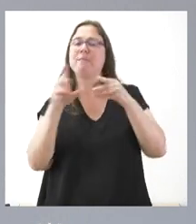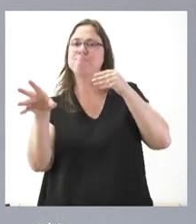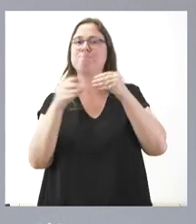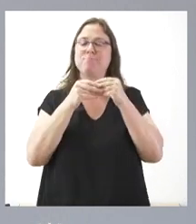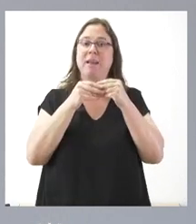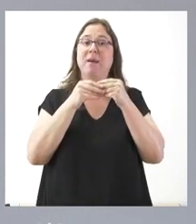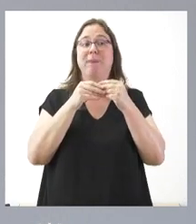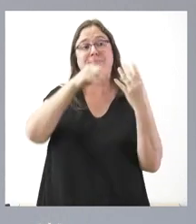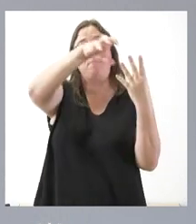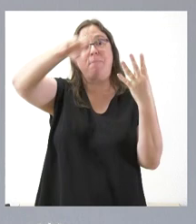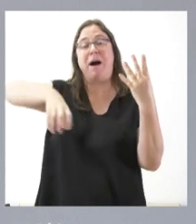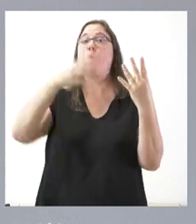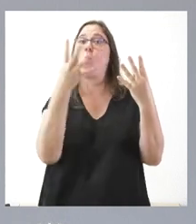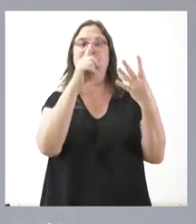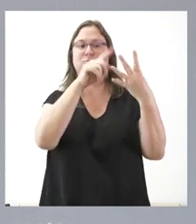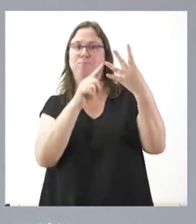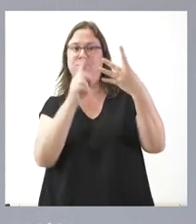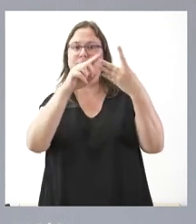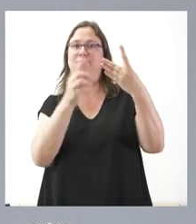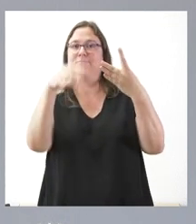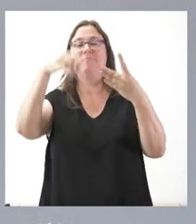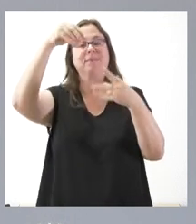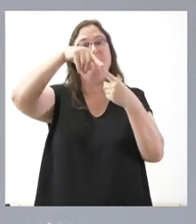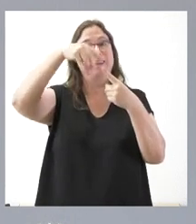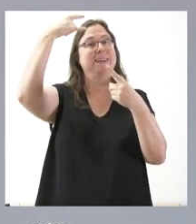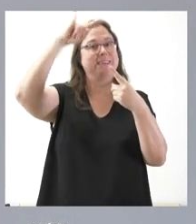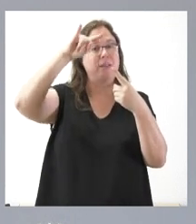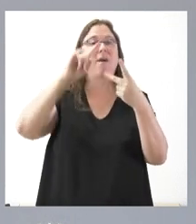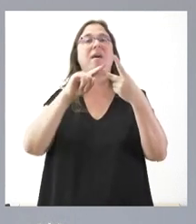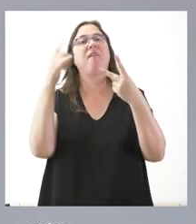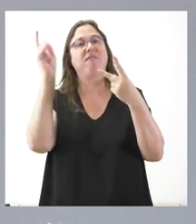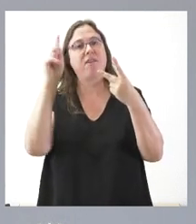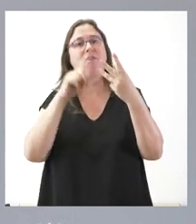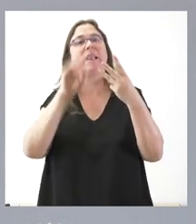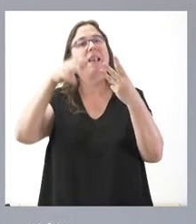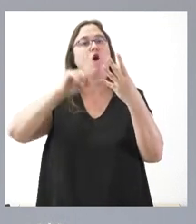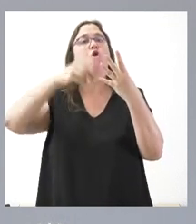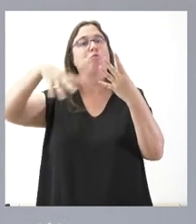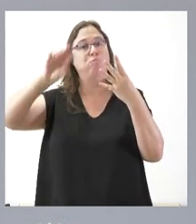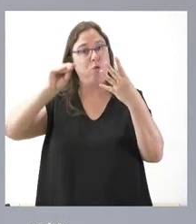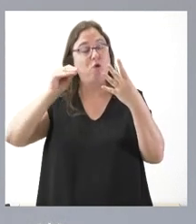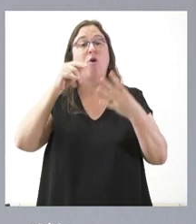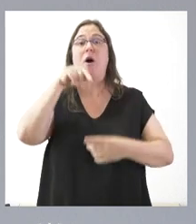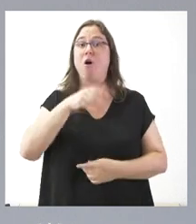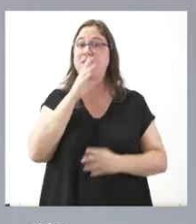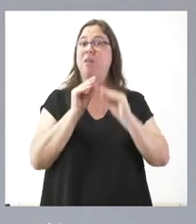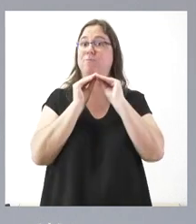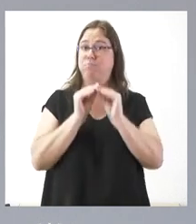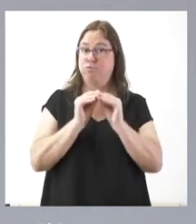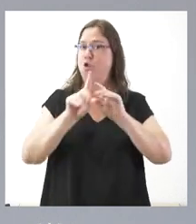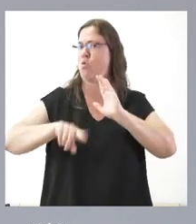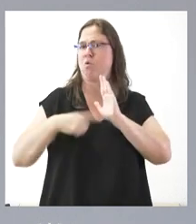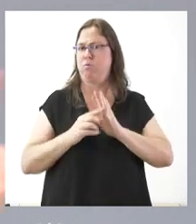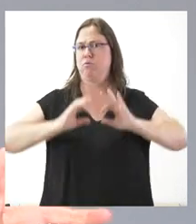a cuatro, incluyendo, por tanto, a Salamanca, Valladolid, León y Burgos. Tenemos hoy ya desarrollados plenamente